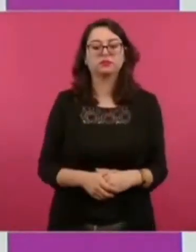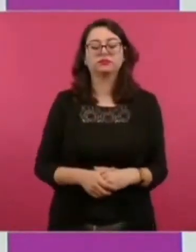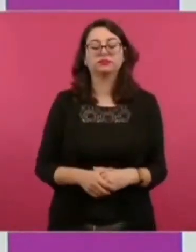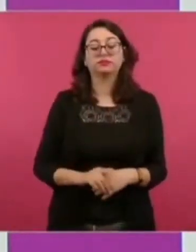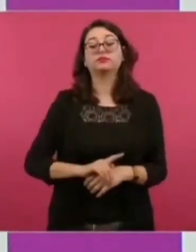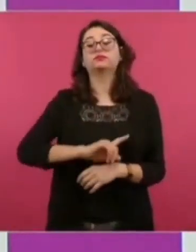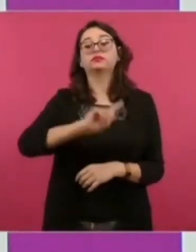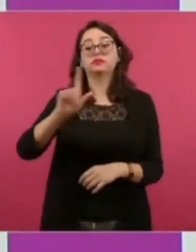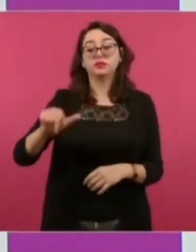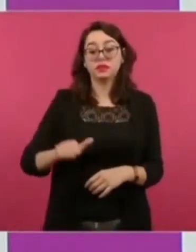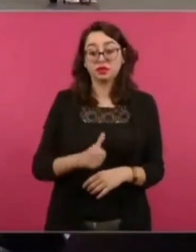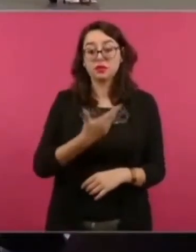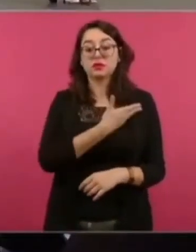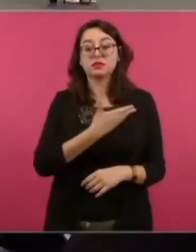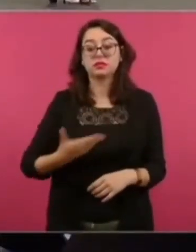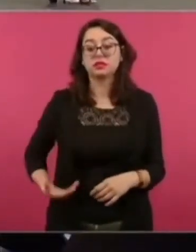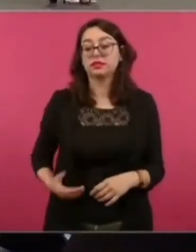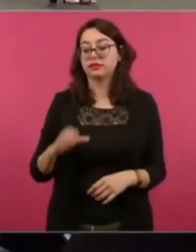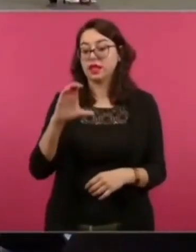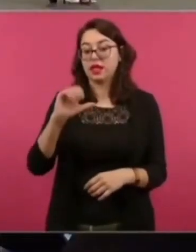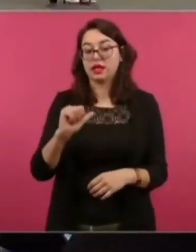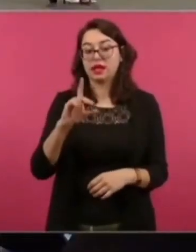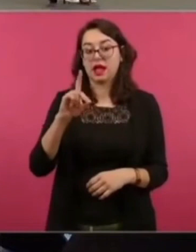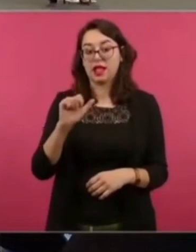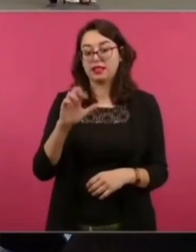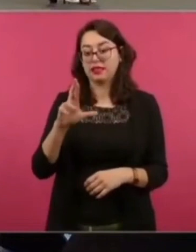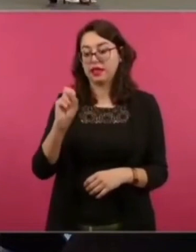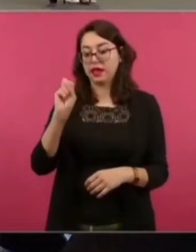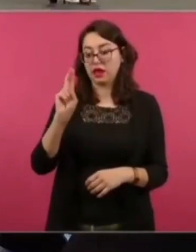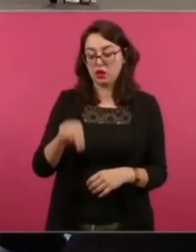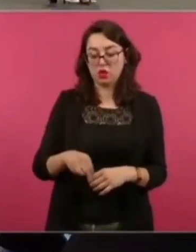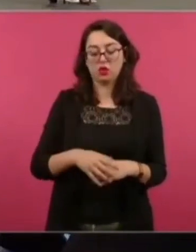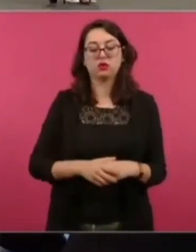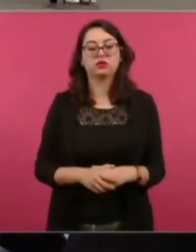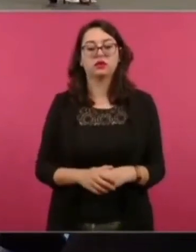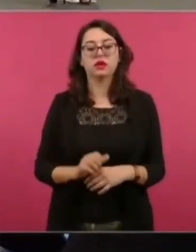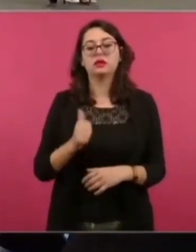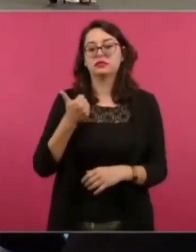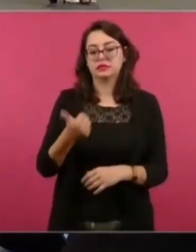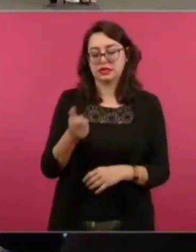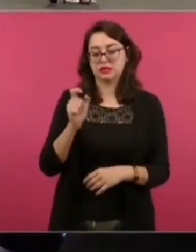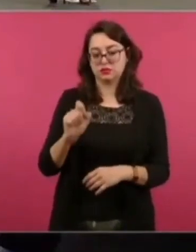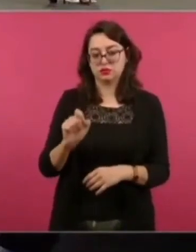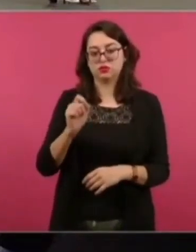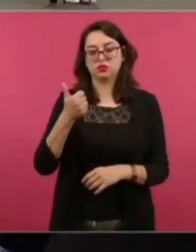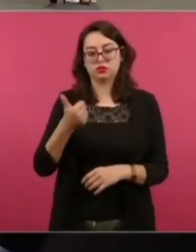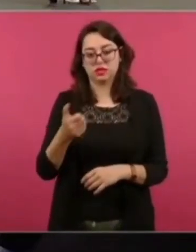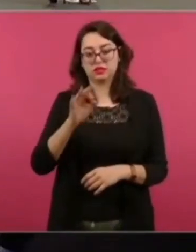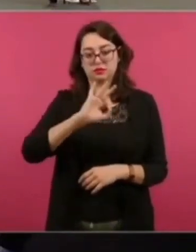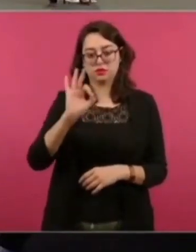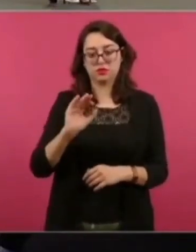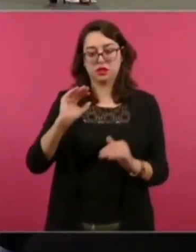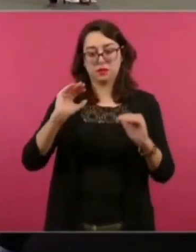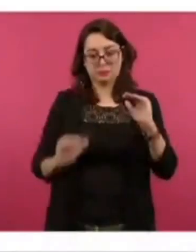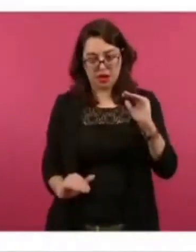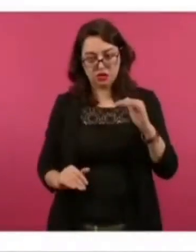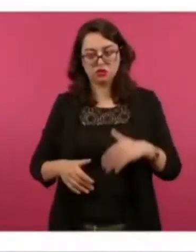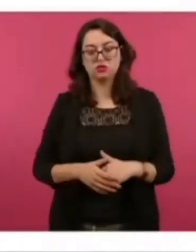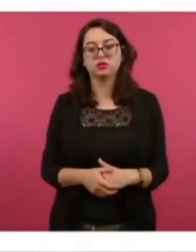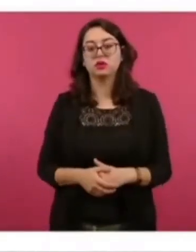.86, con Peña, devaluación 37.28.